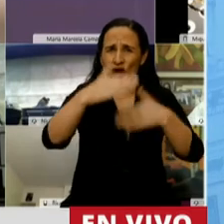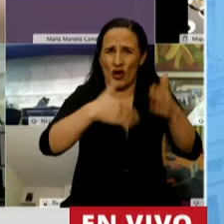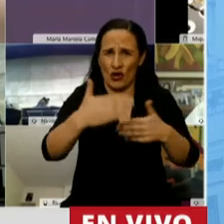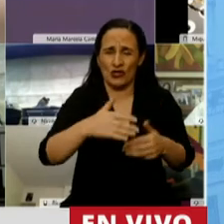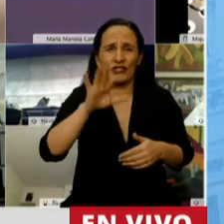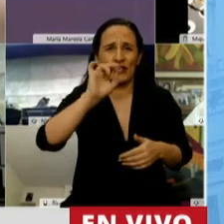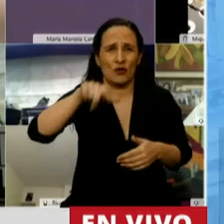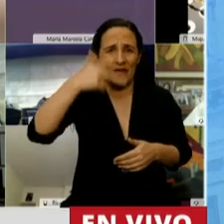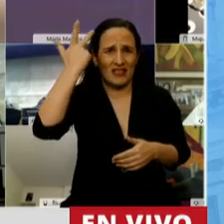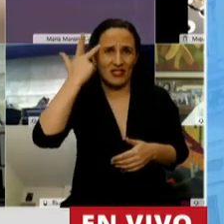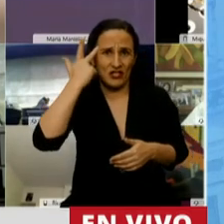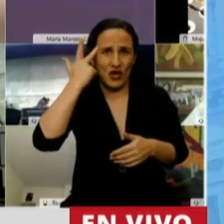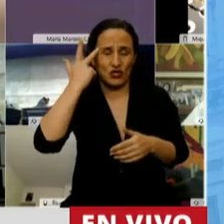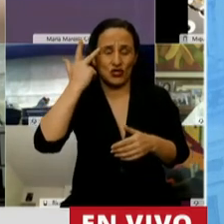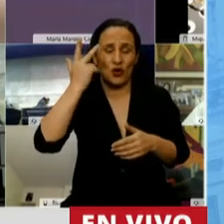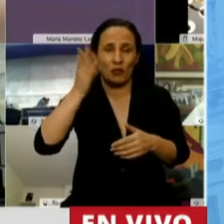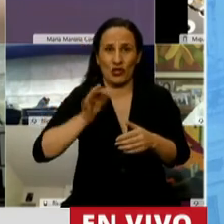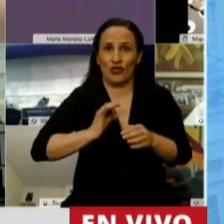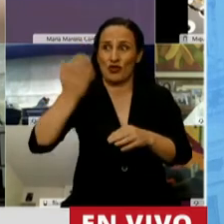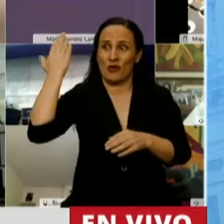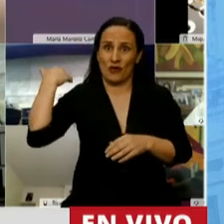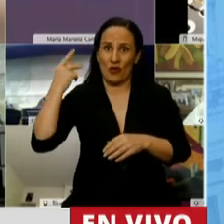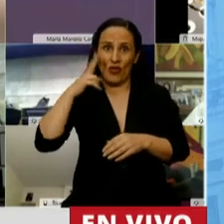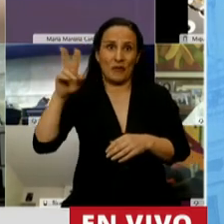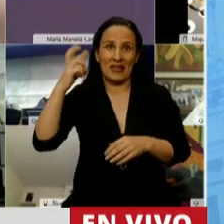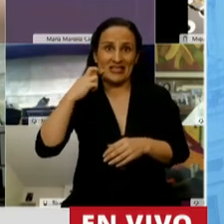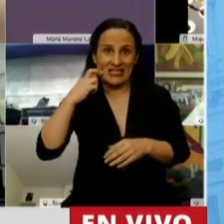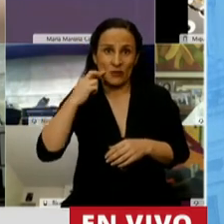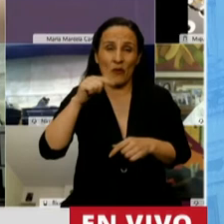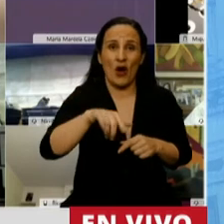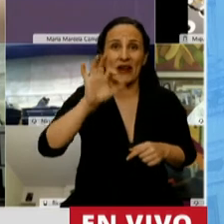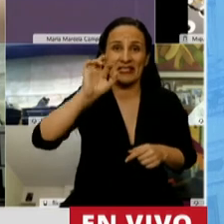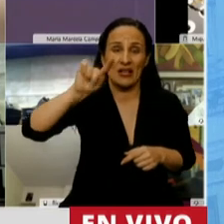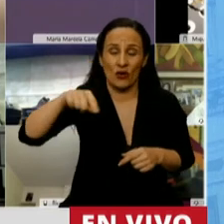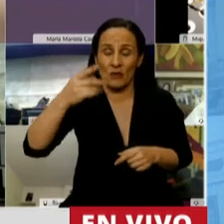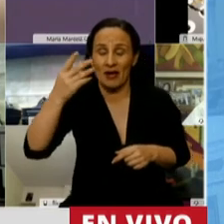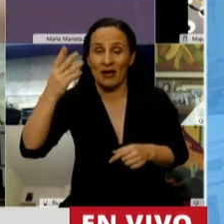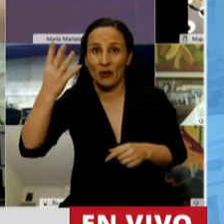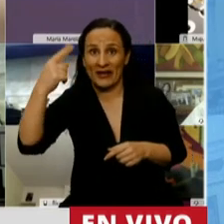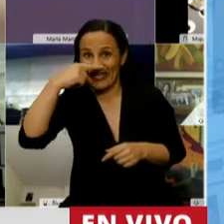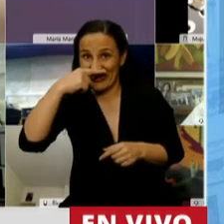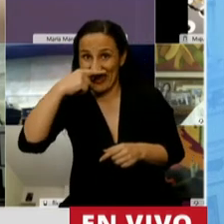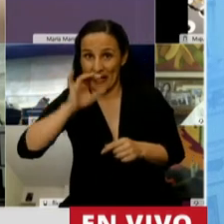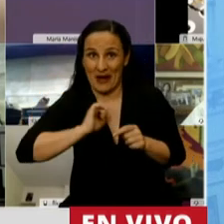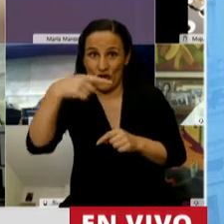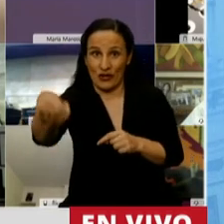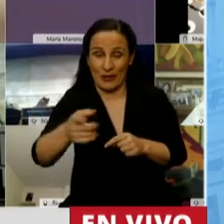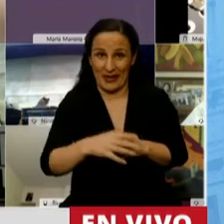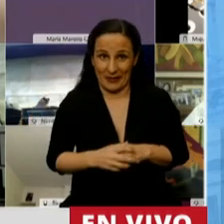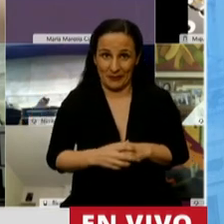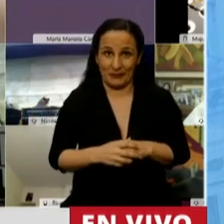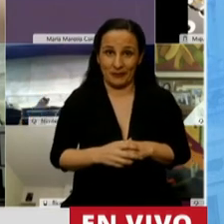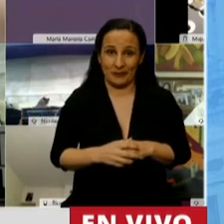del 0.18% en el 2019 al 0.47% del PBI para el 2021. Señor